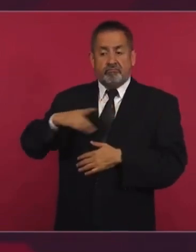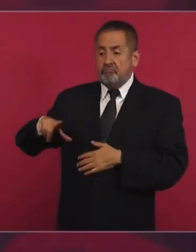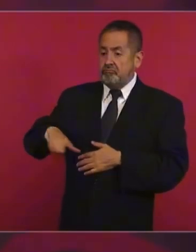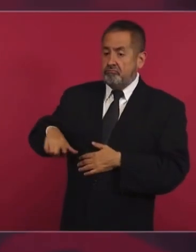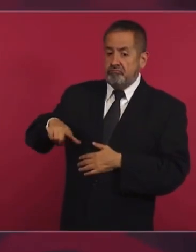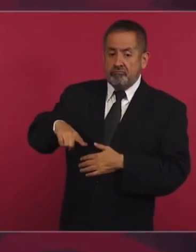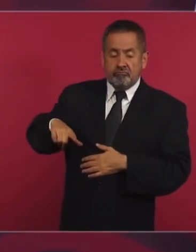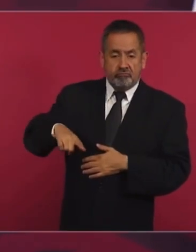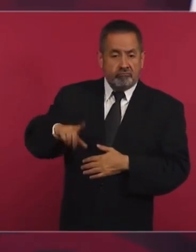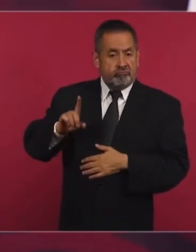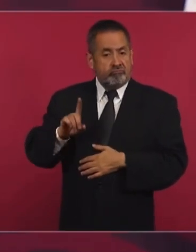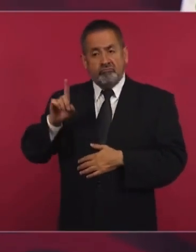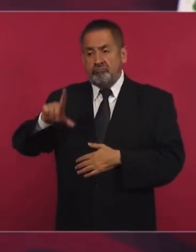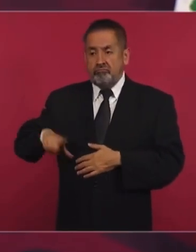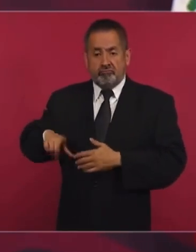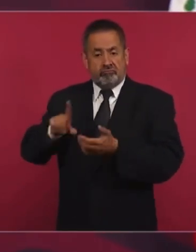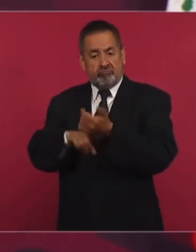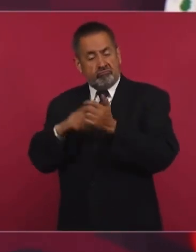desde arriba,